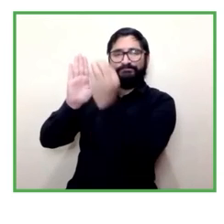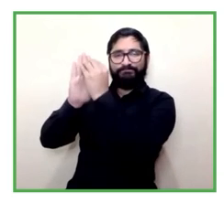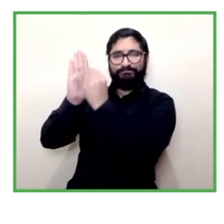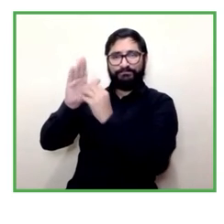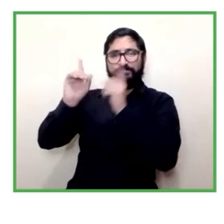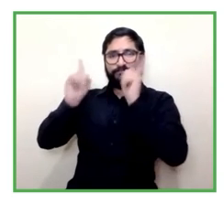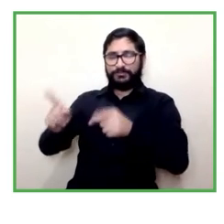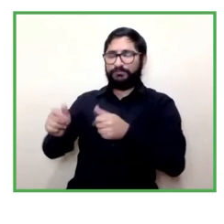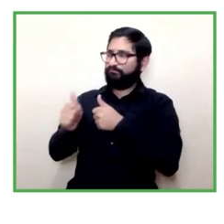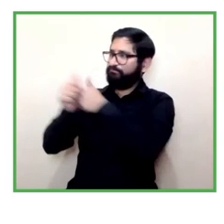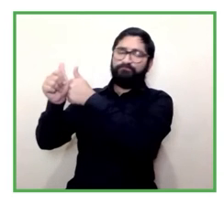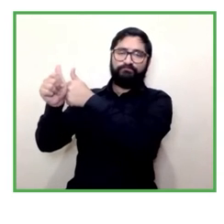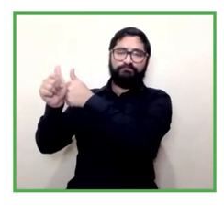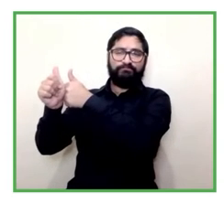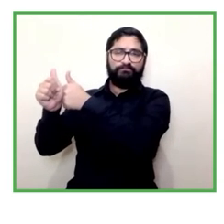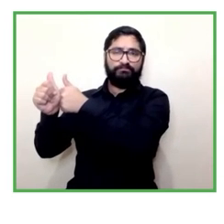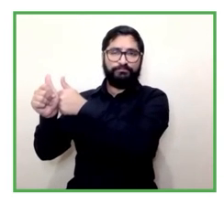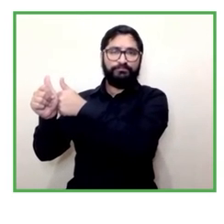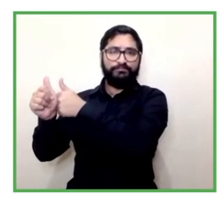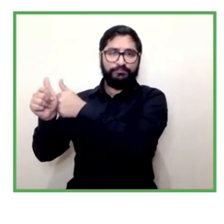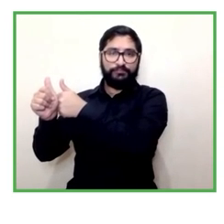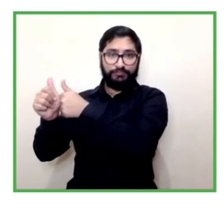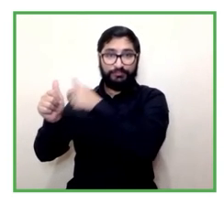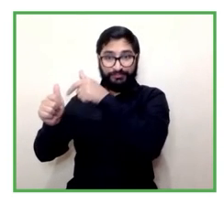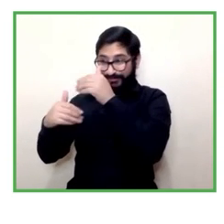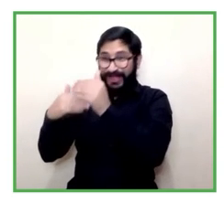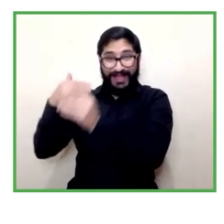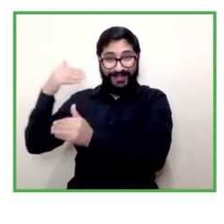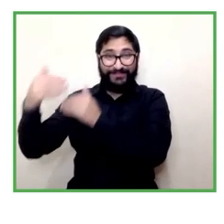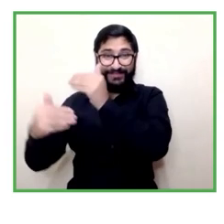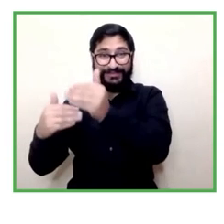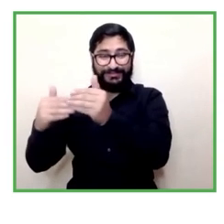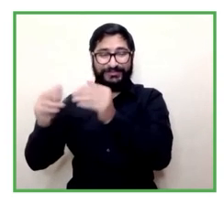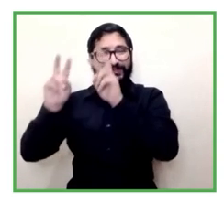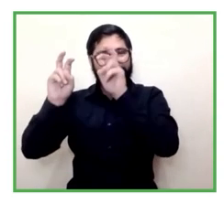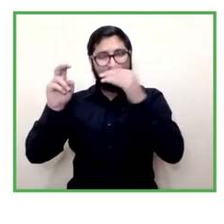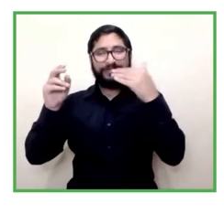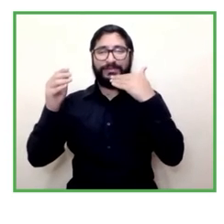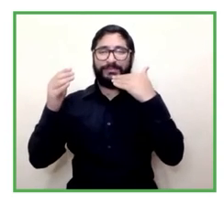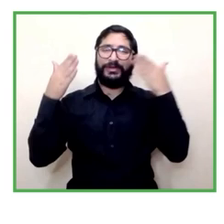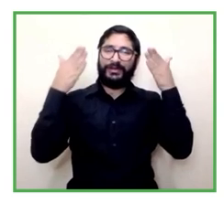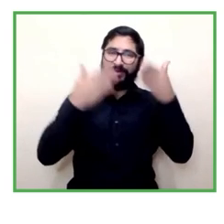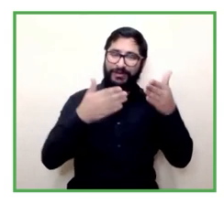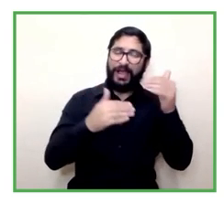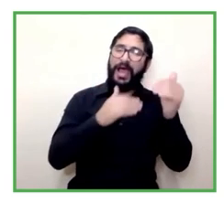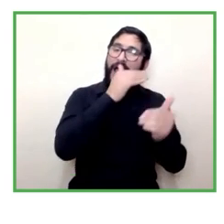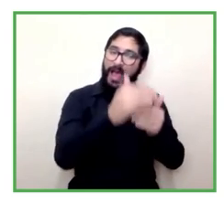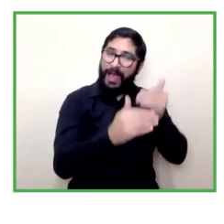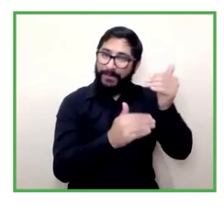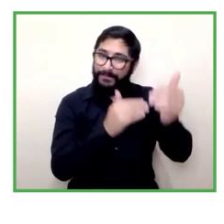escala yo no sé cómo va a avanzar escala cristiana entonces